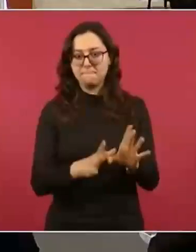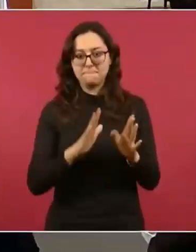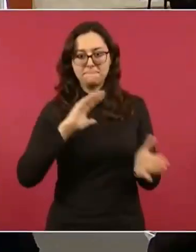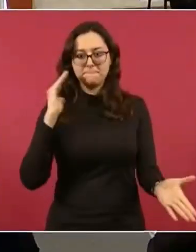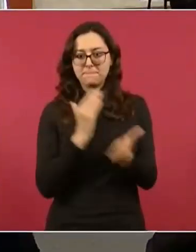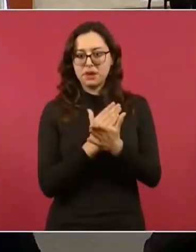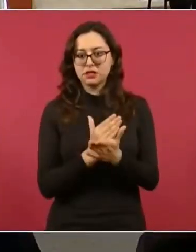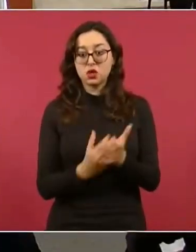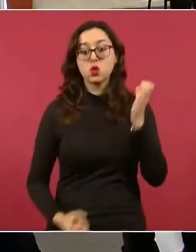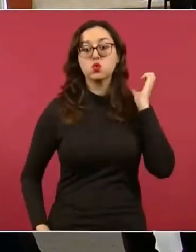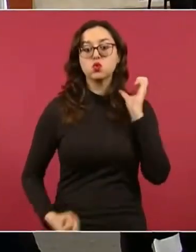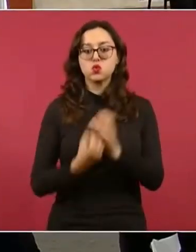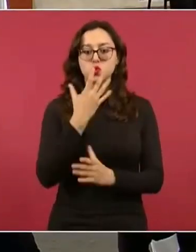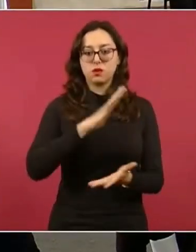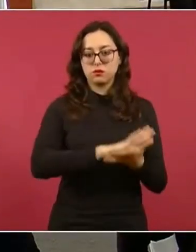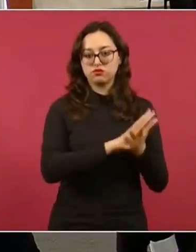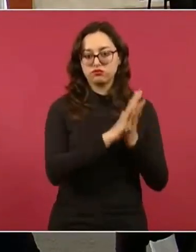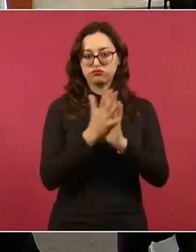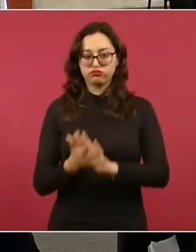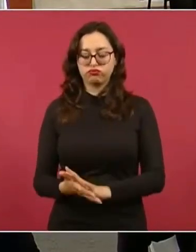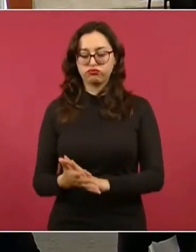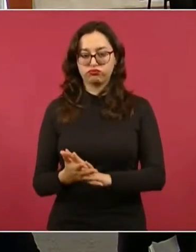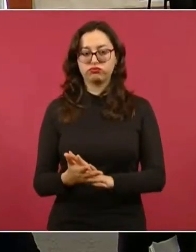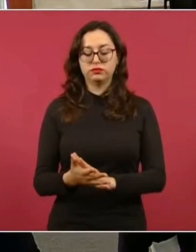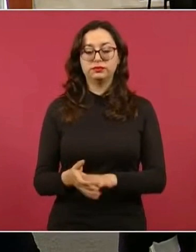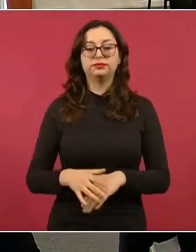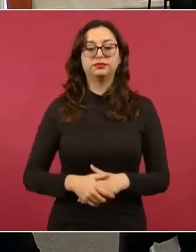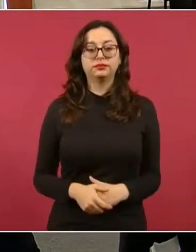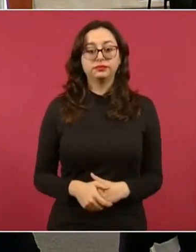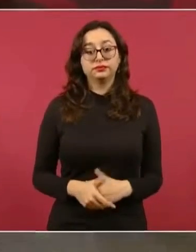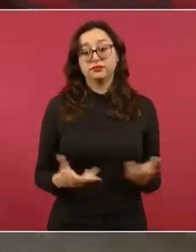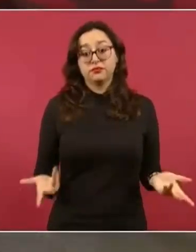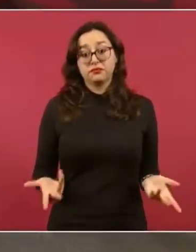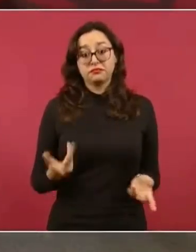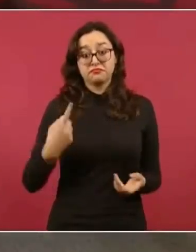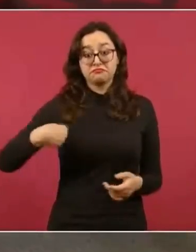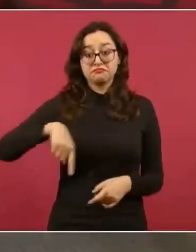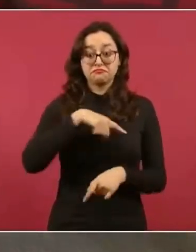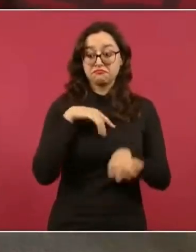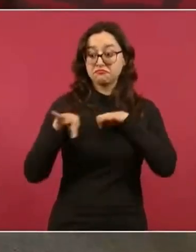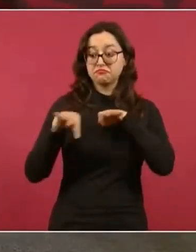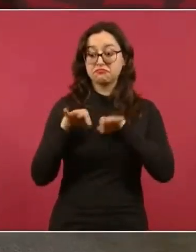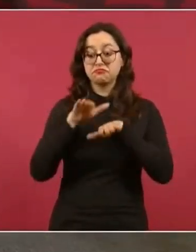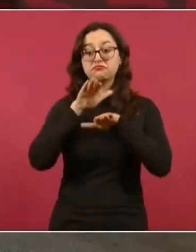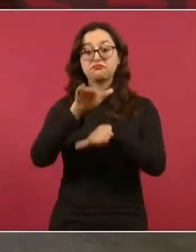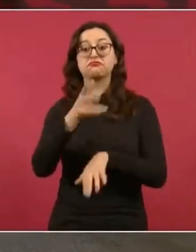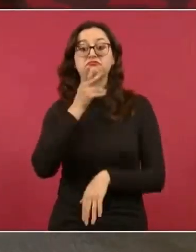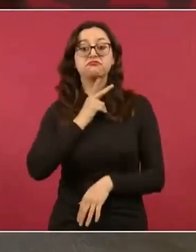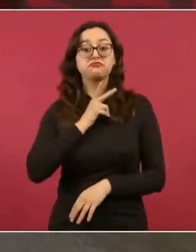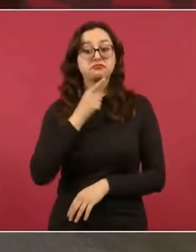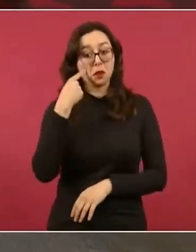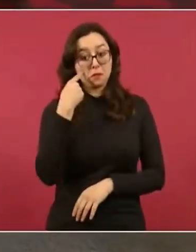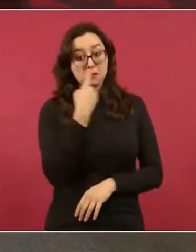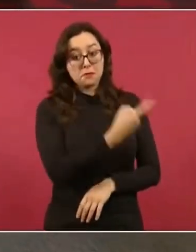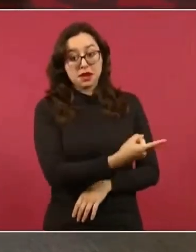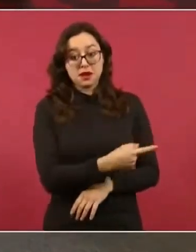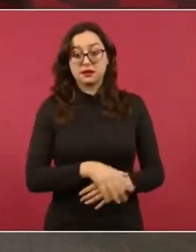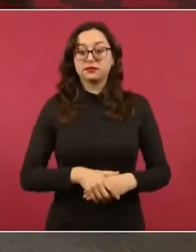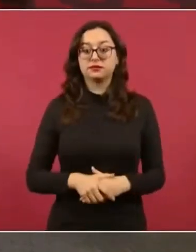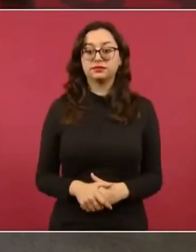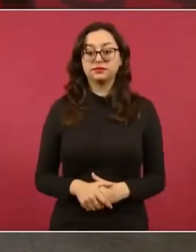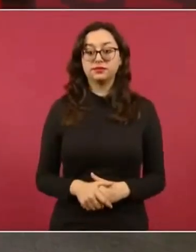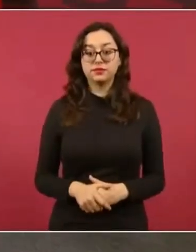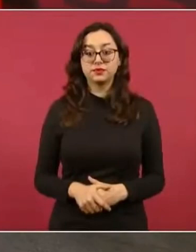un cambio. Y ahí están los resultados. En el caso de la